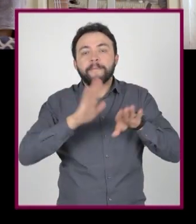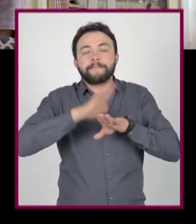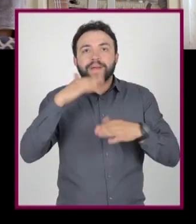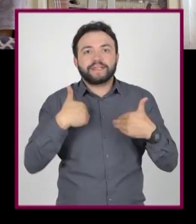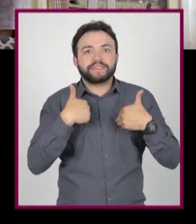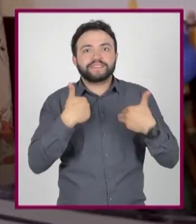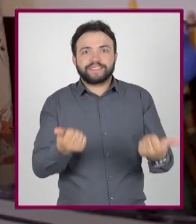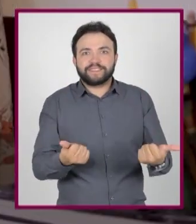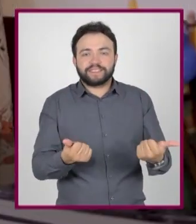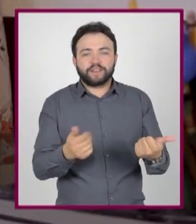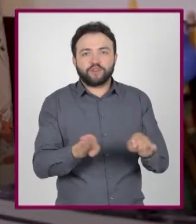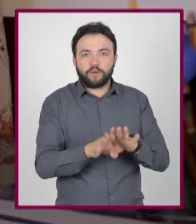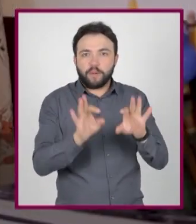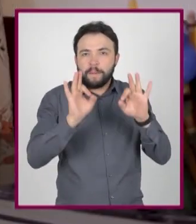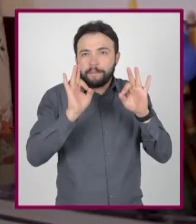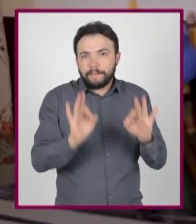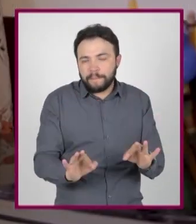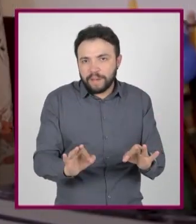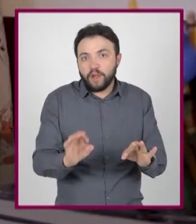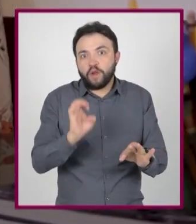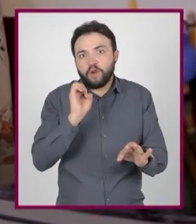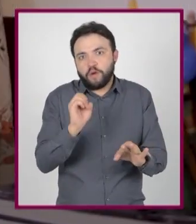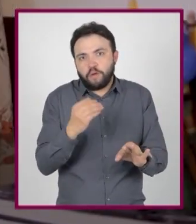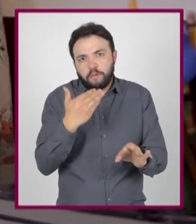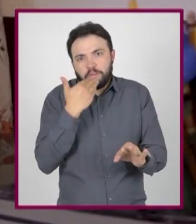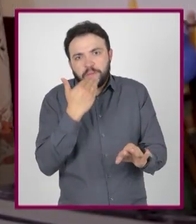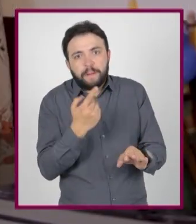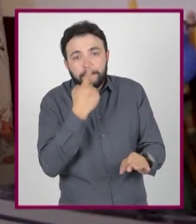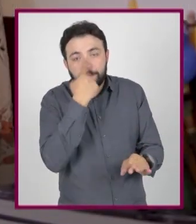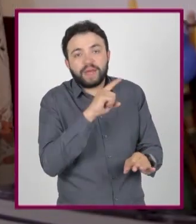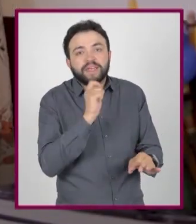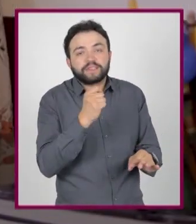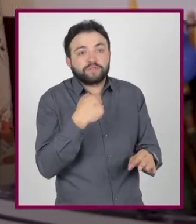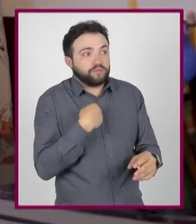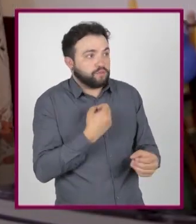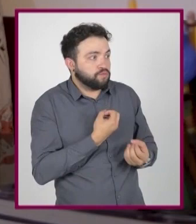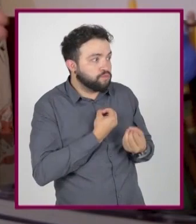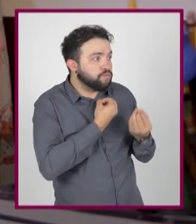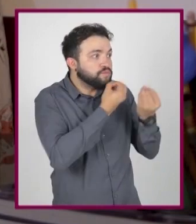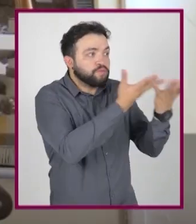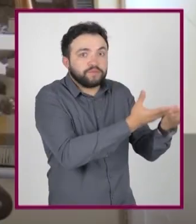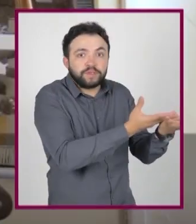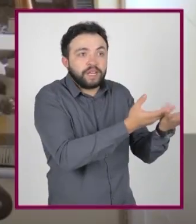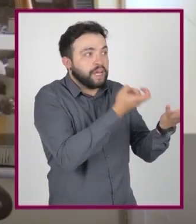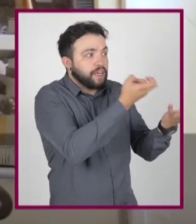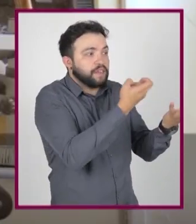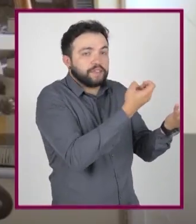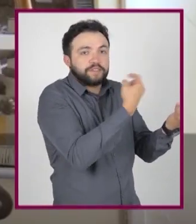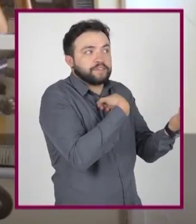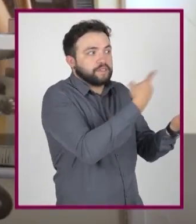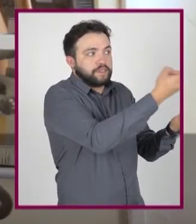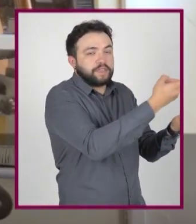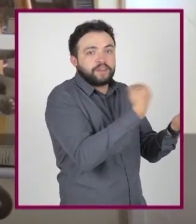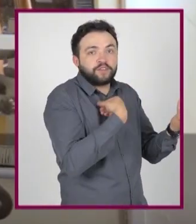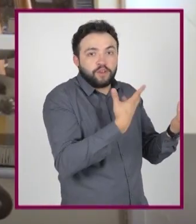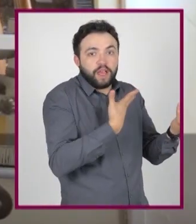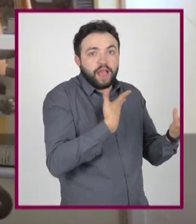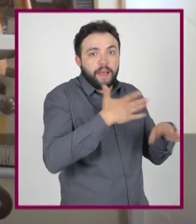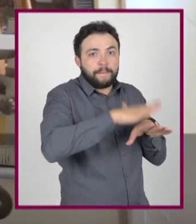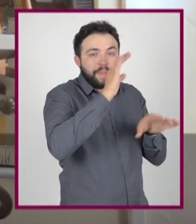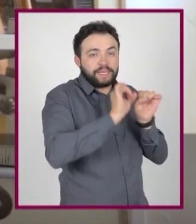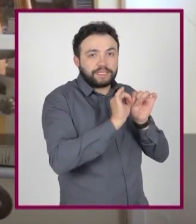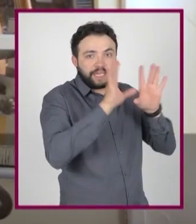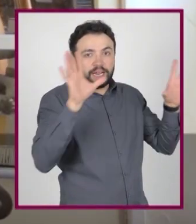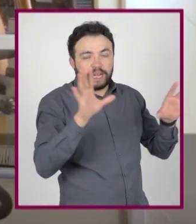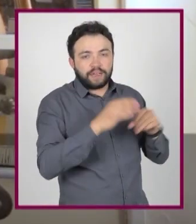obliga a tener una comprensión. Si no perfecta, al menos sí óptima para que le quede claro a quién se lo expliques. Como yo, que opté por explicarle el